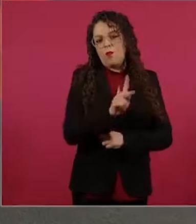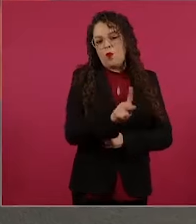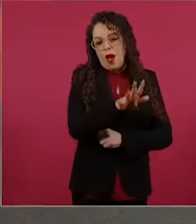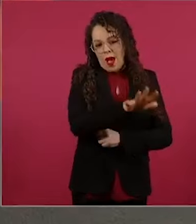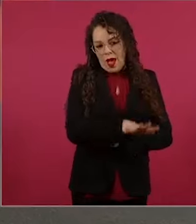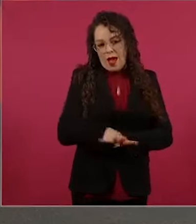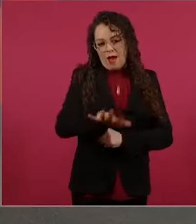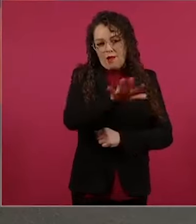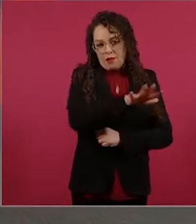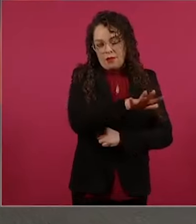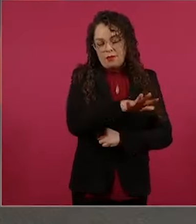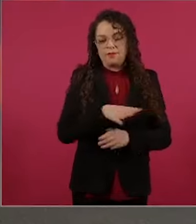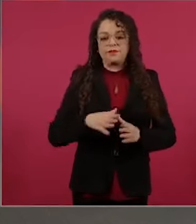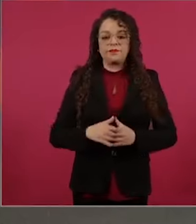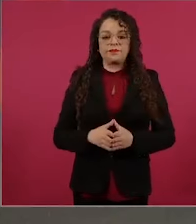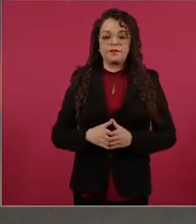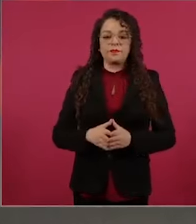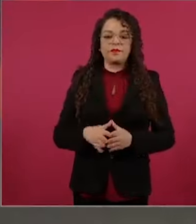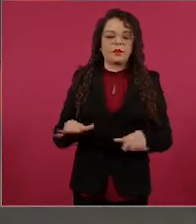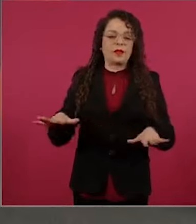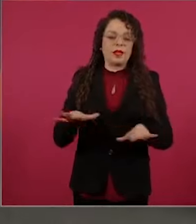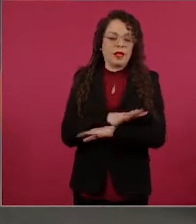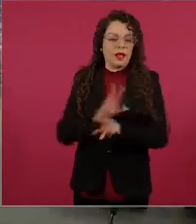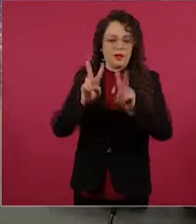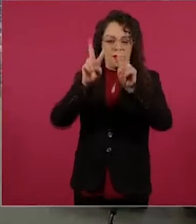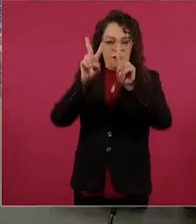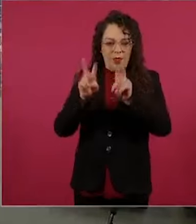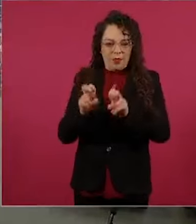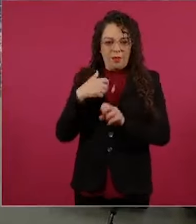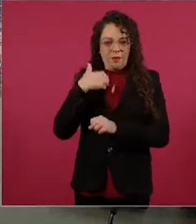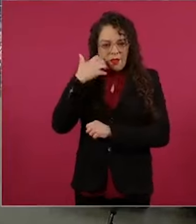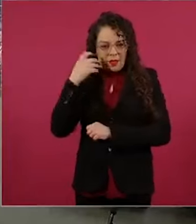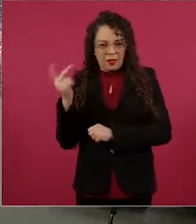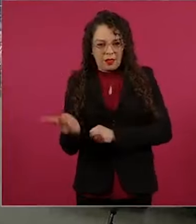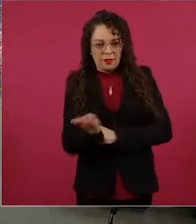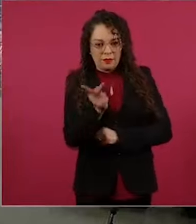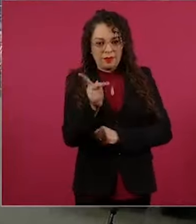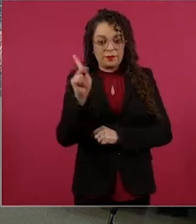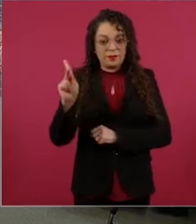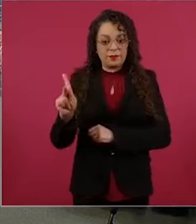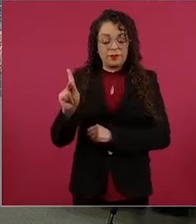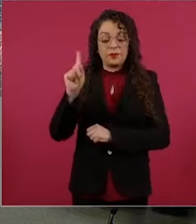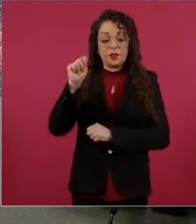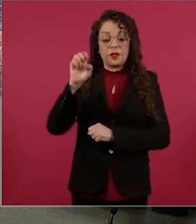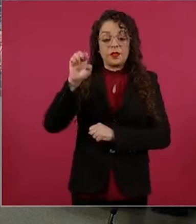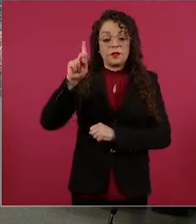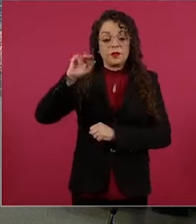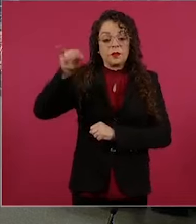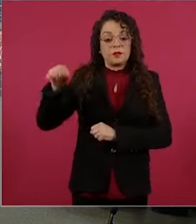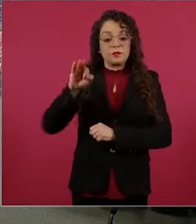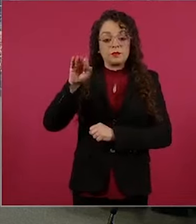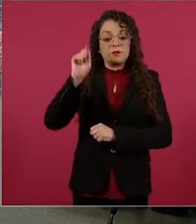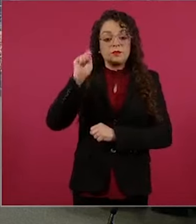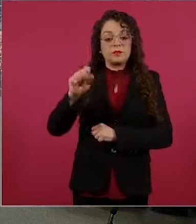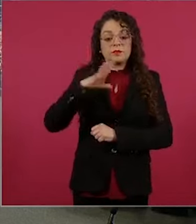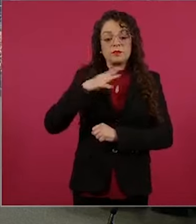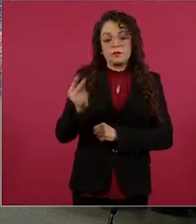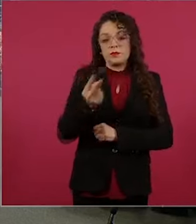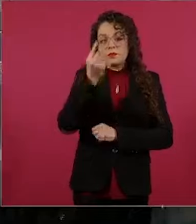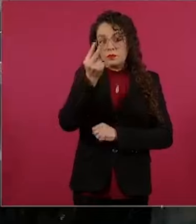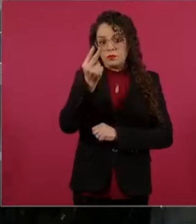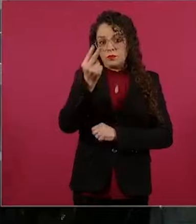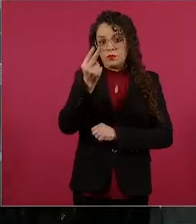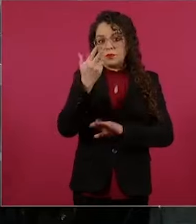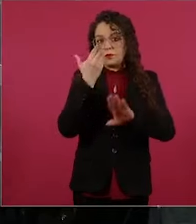Cambiando de tema radicalmente, ayer el Tribunal Electoral del Poder Judicial de la Federación confirma esta sanción en su contra, son dos, una por